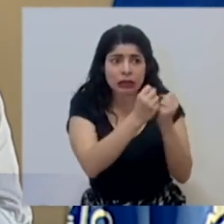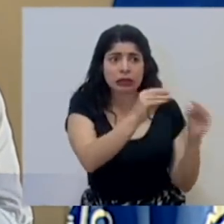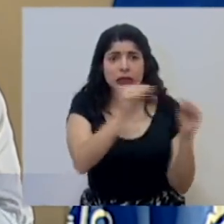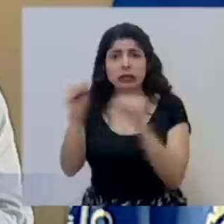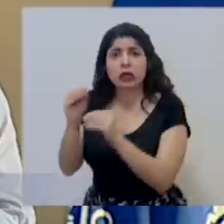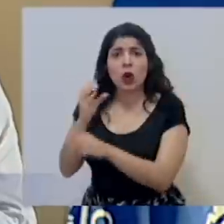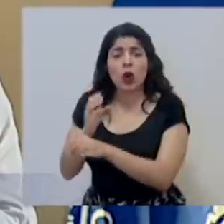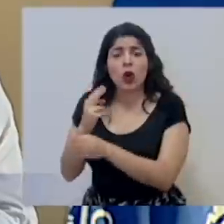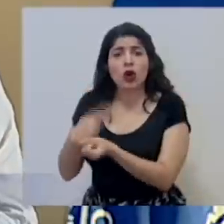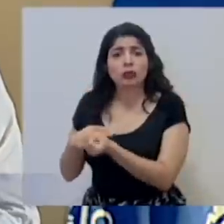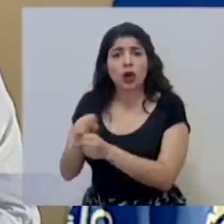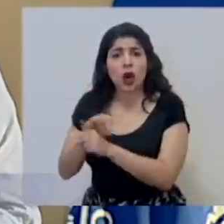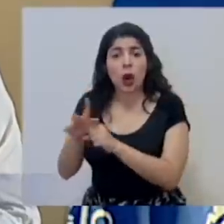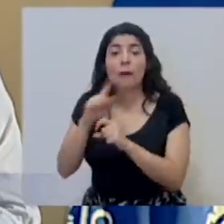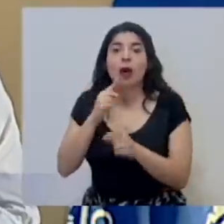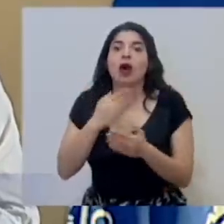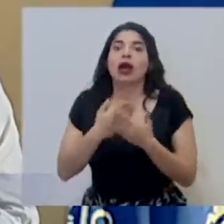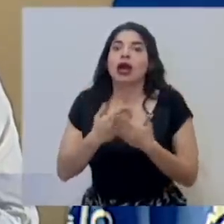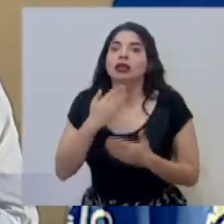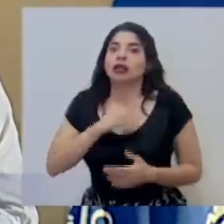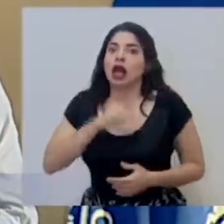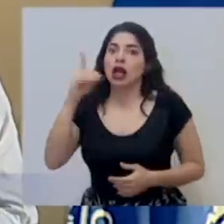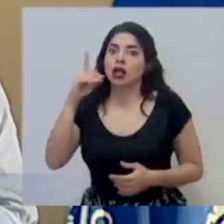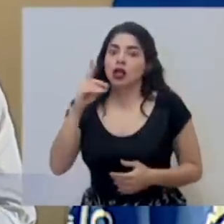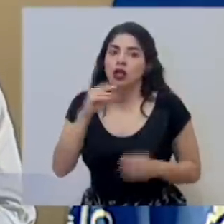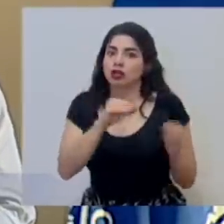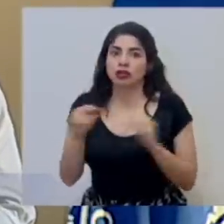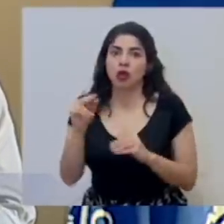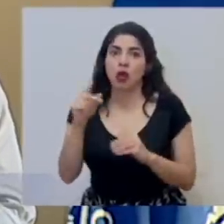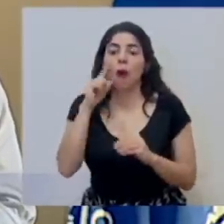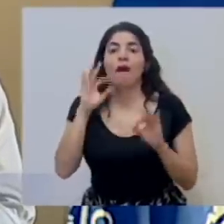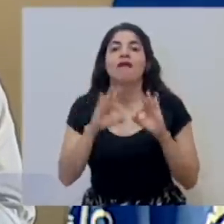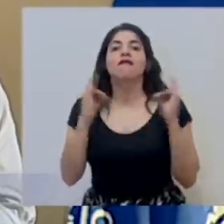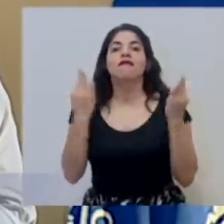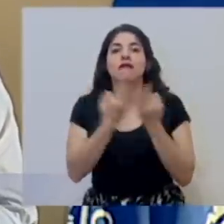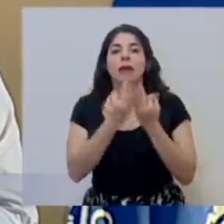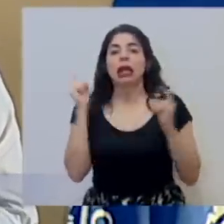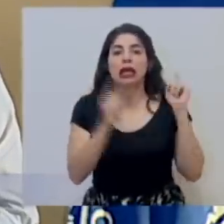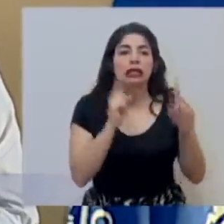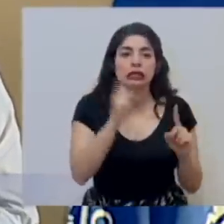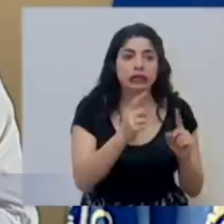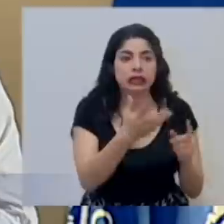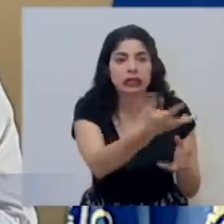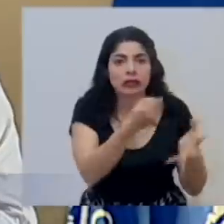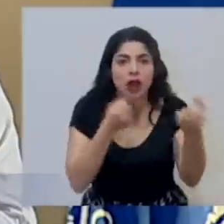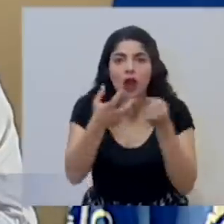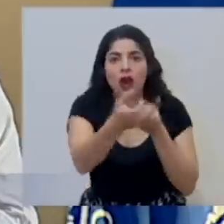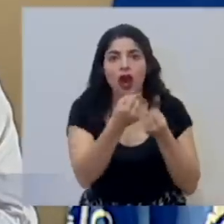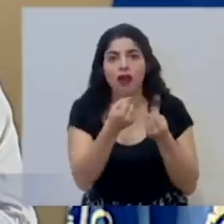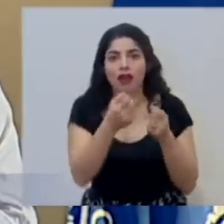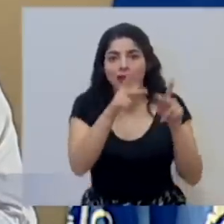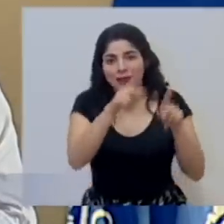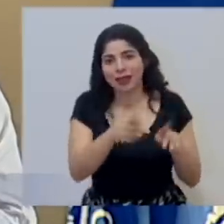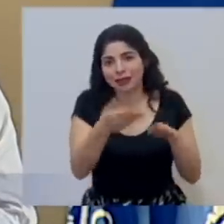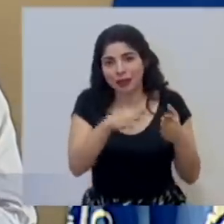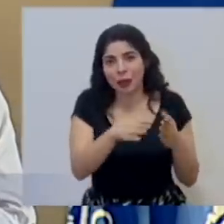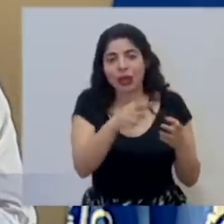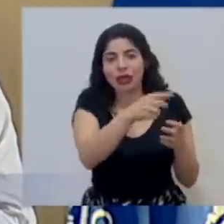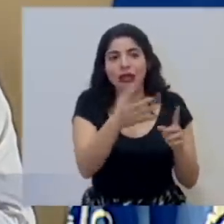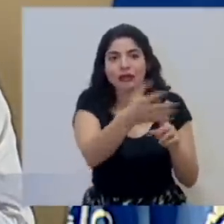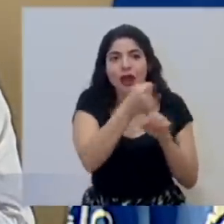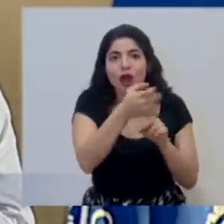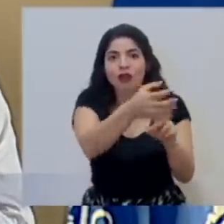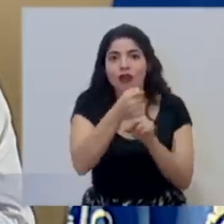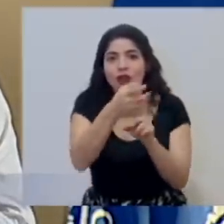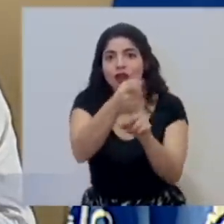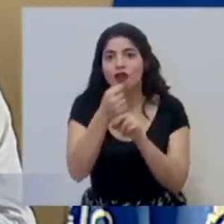al Seaco. Gracias a Dios, no lo tuvimos que hacer porque las familias llegaron a recoger a sus seres queridos